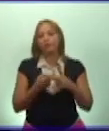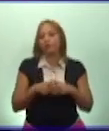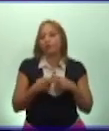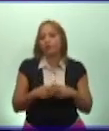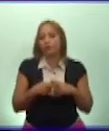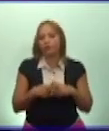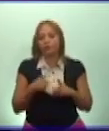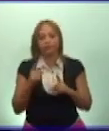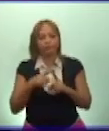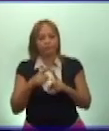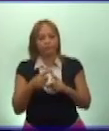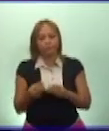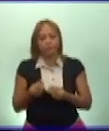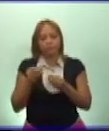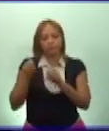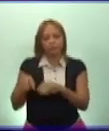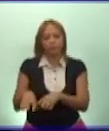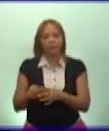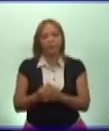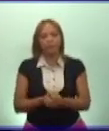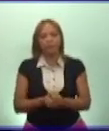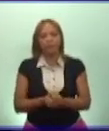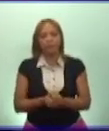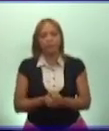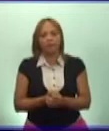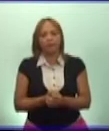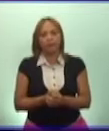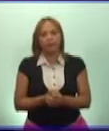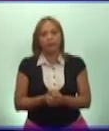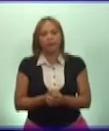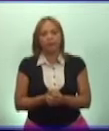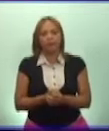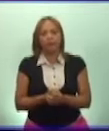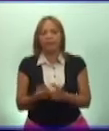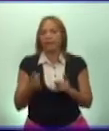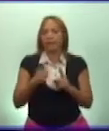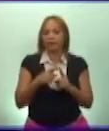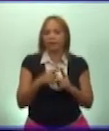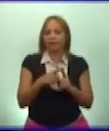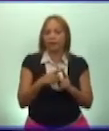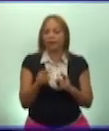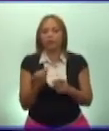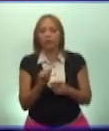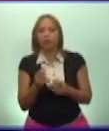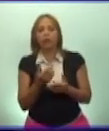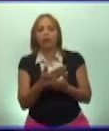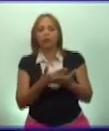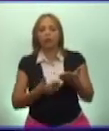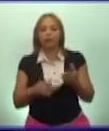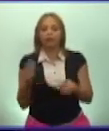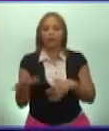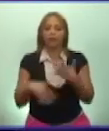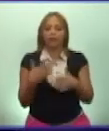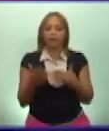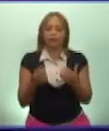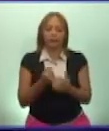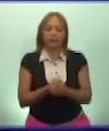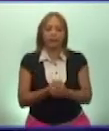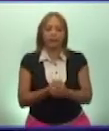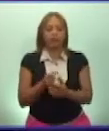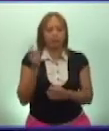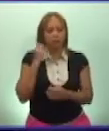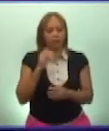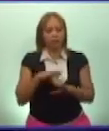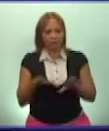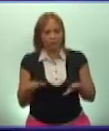a las tareas que le vamos a dejar, tanto del libro de texto como de su cuaderno de actividades. Como ya sé que tienen